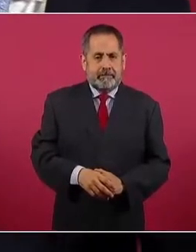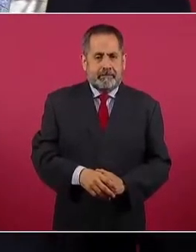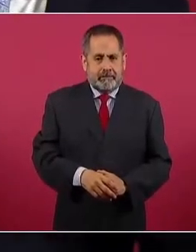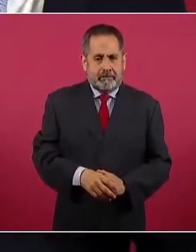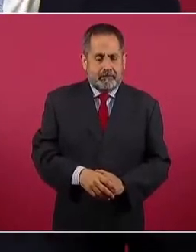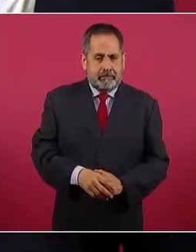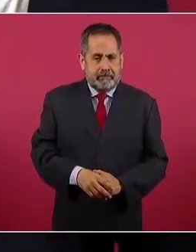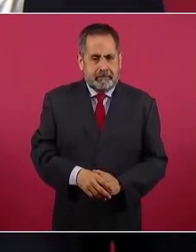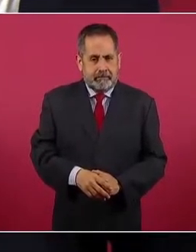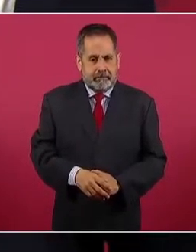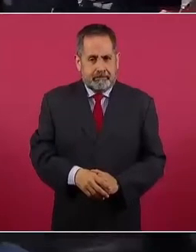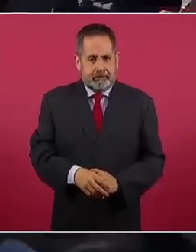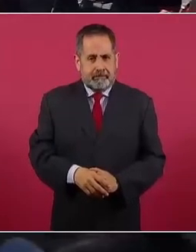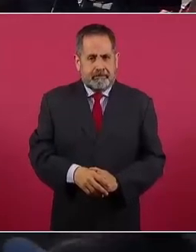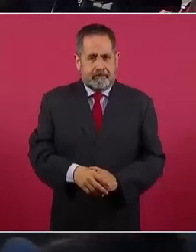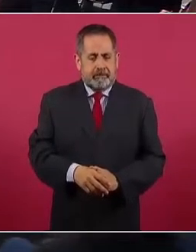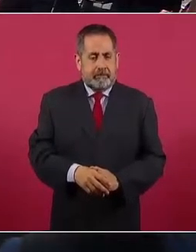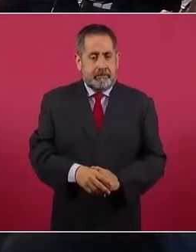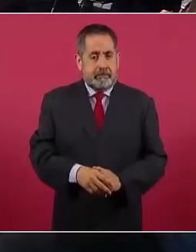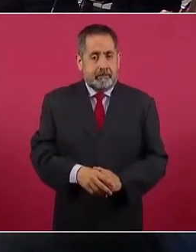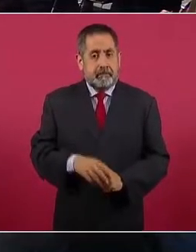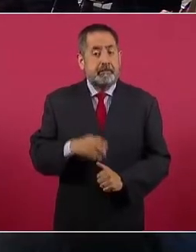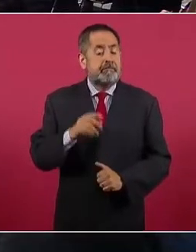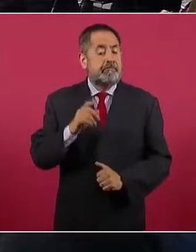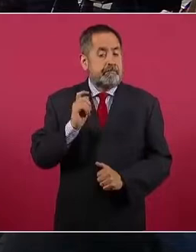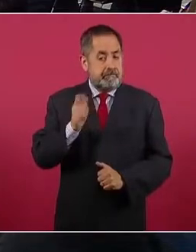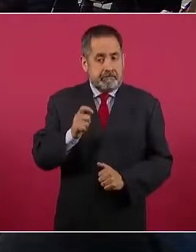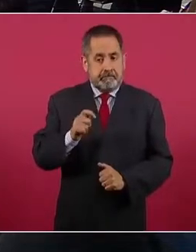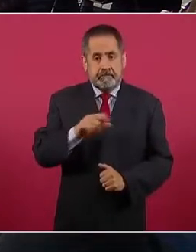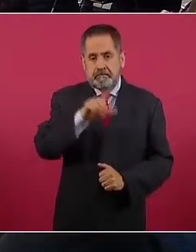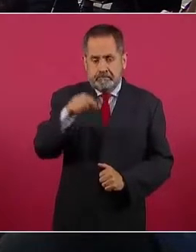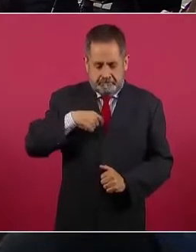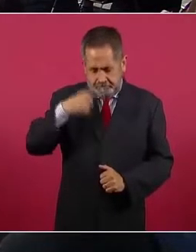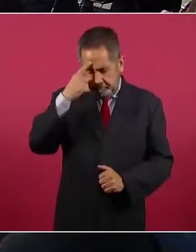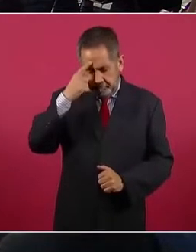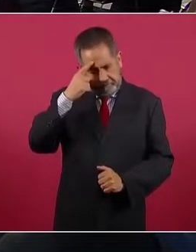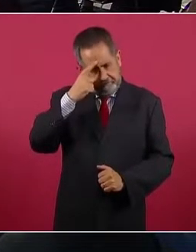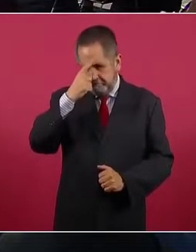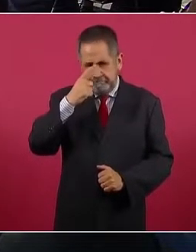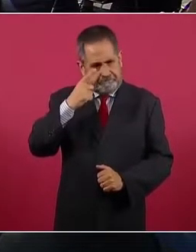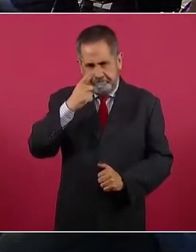Y cuando se decide esto,